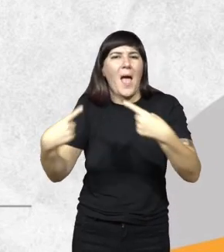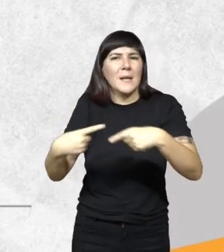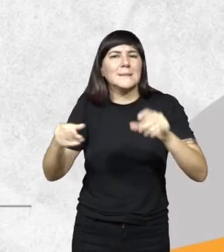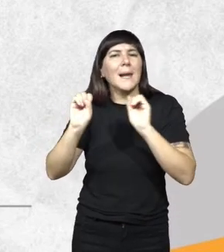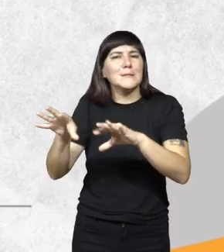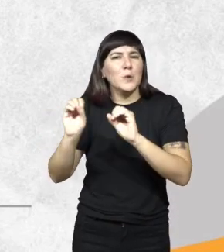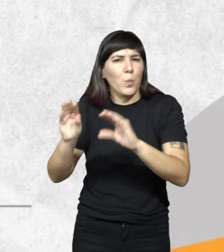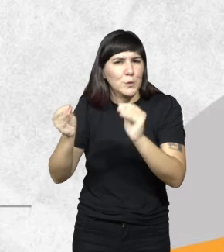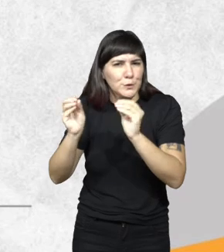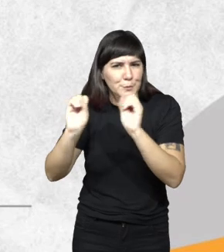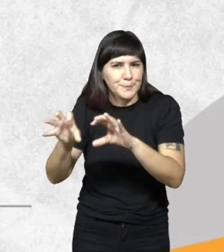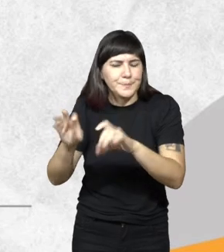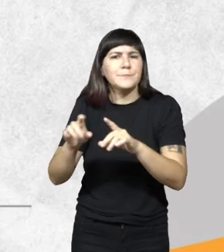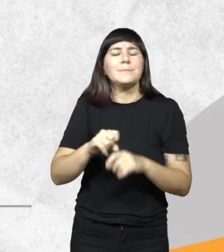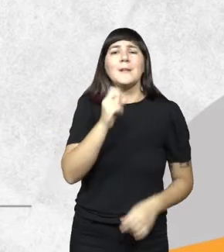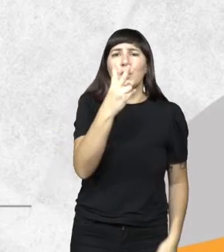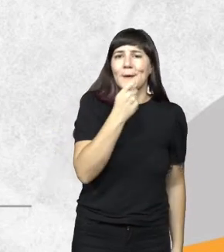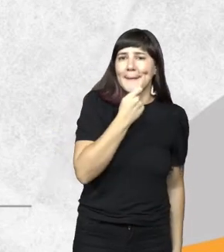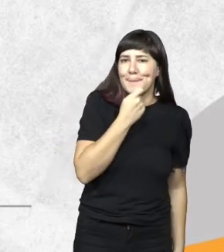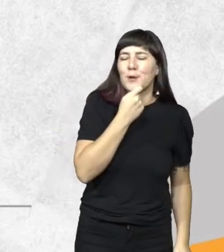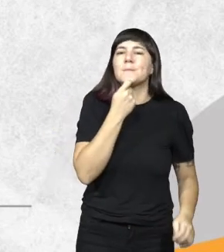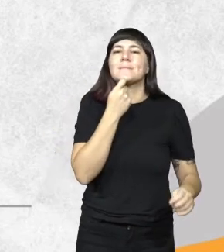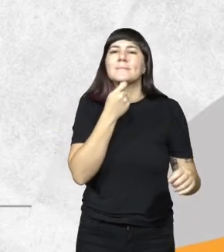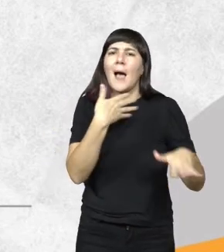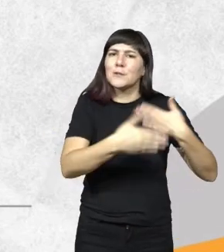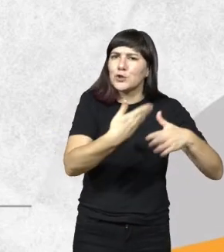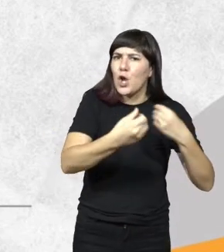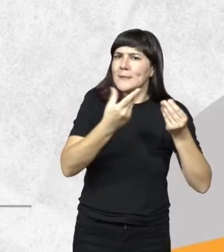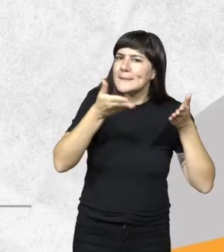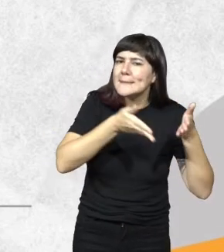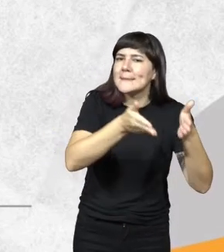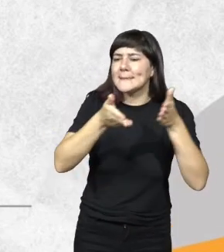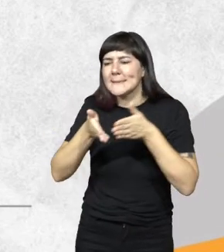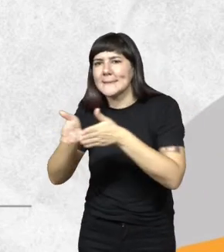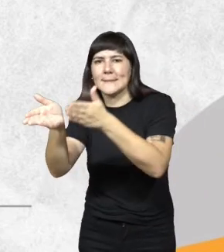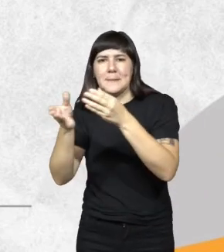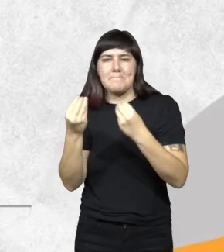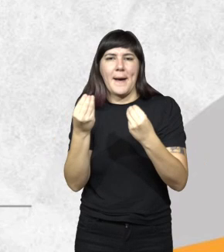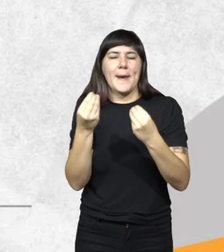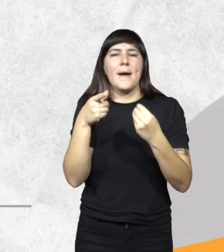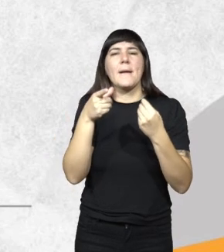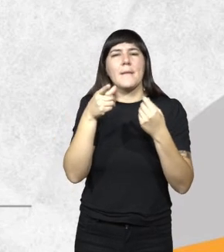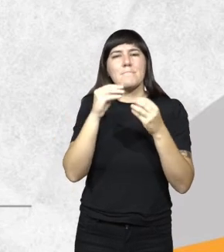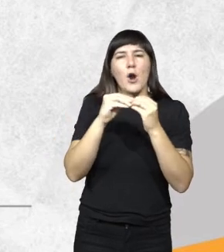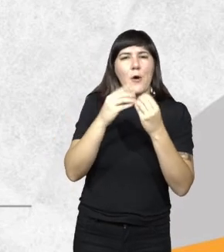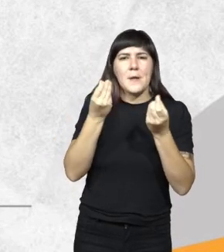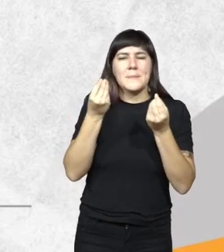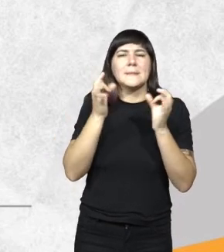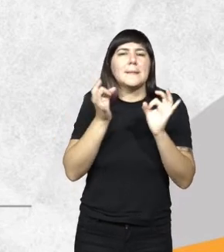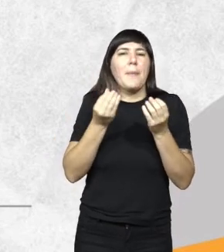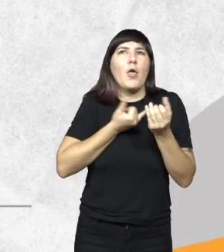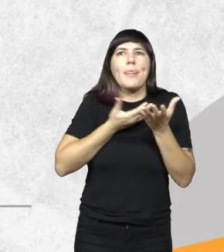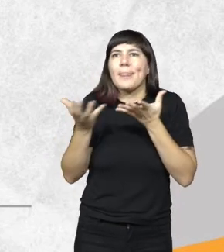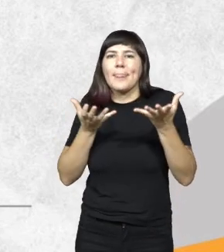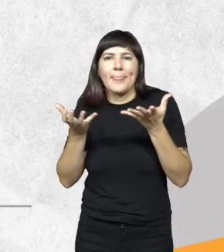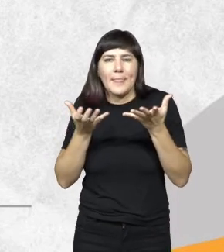Dos ejemplos sobre acciones que hemos encaminado a los fines de poder encuadrar estos problemas. El registro provincial